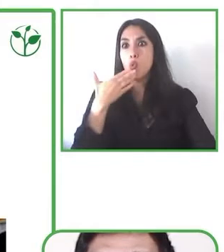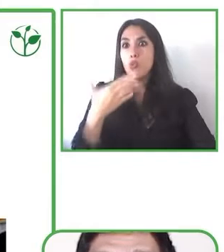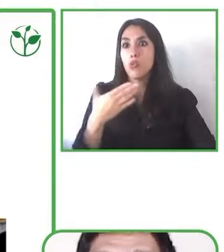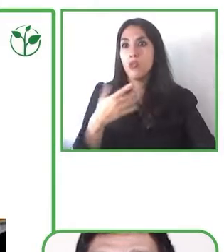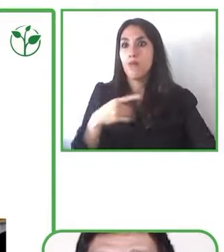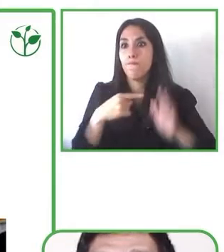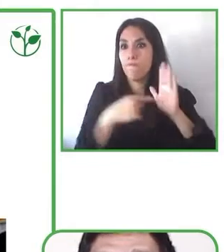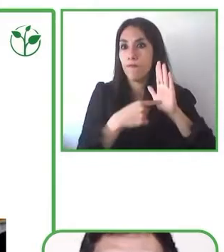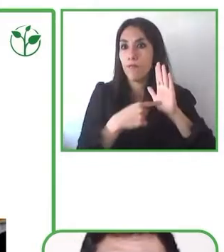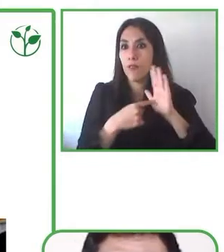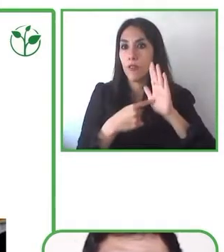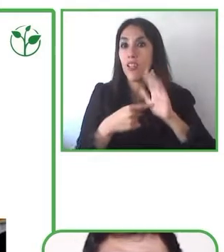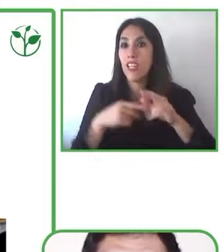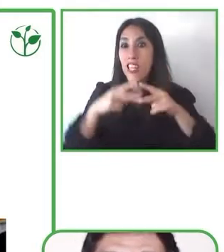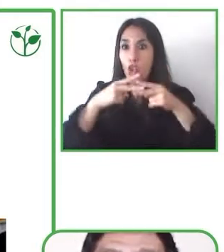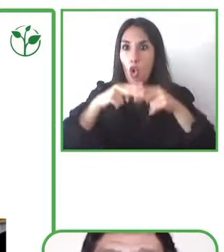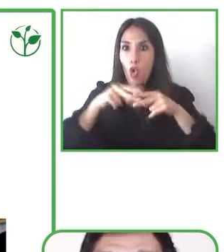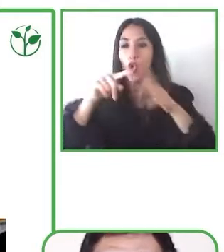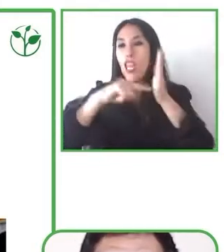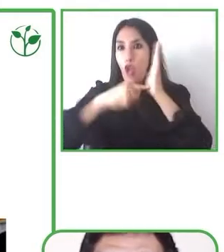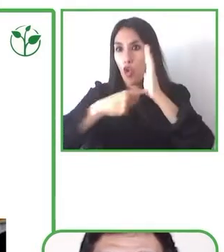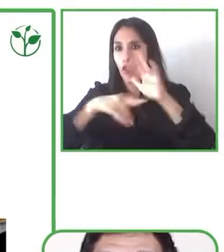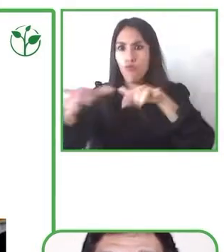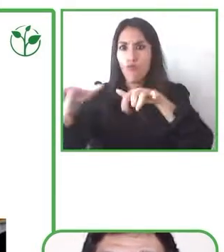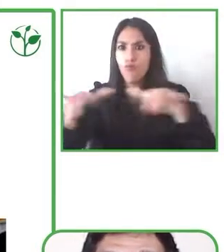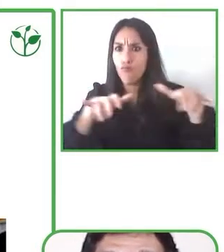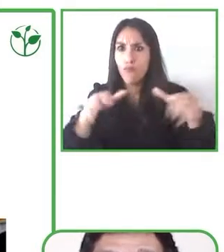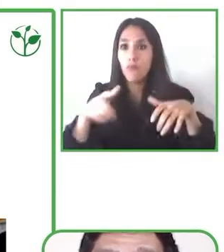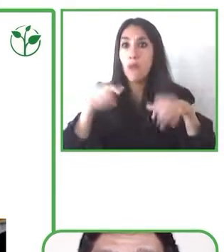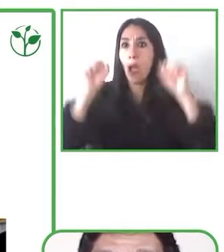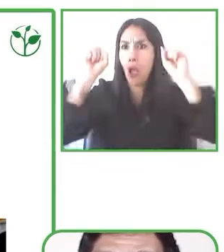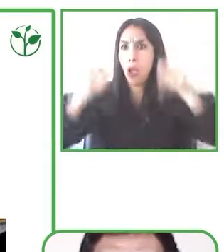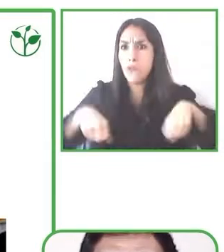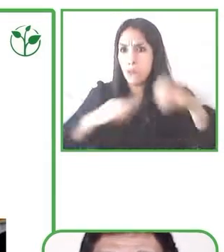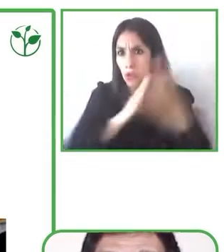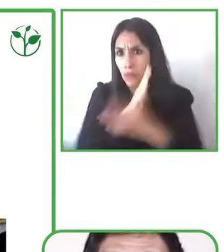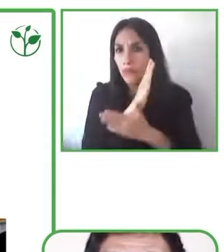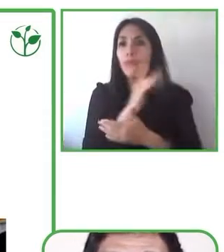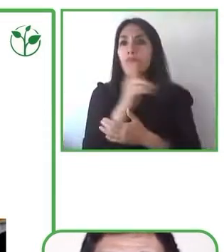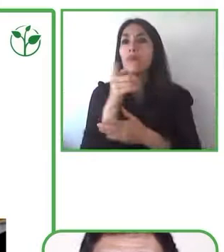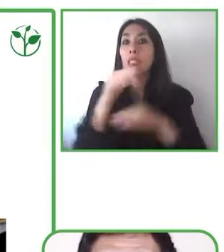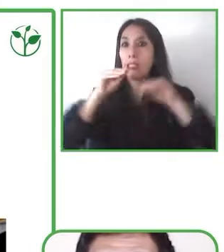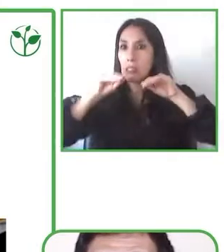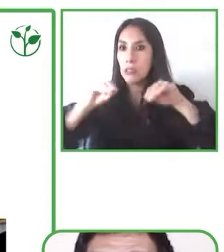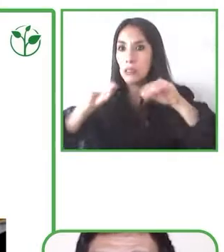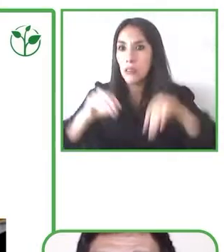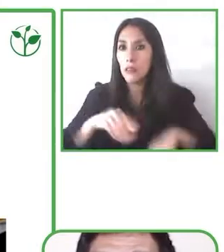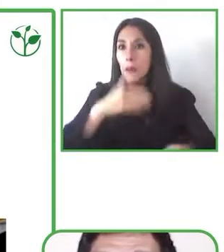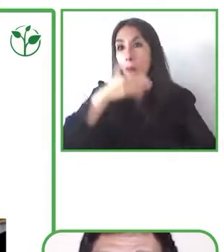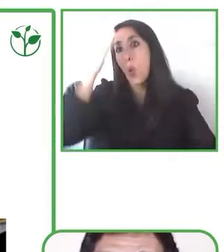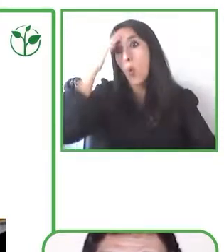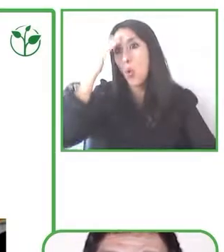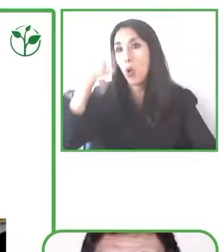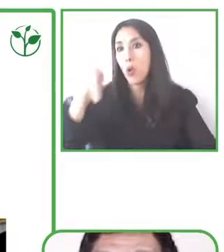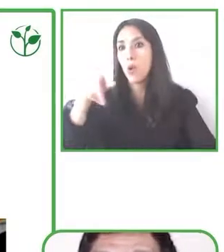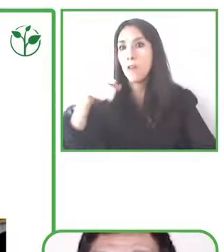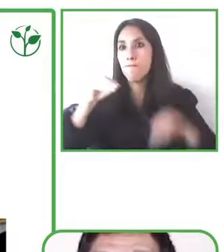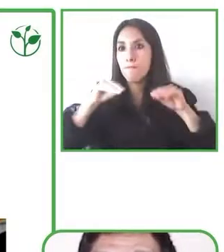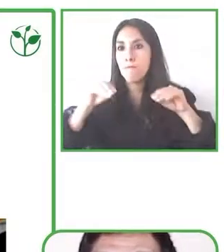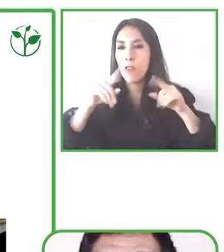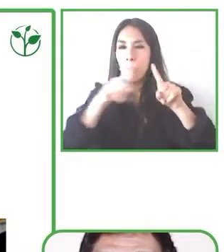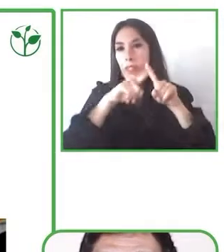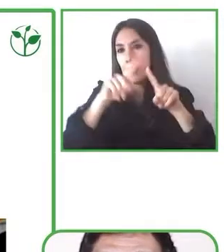transferencia en donde, como ustedes saben, lo que sirve en la educación diferencial, pues sirve también entonces para el resto del mundo,